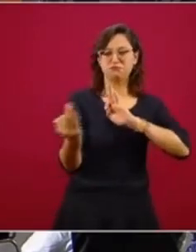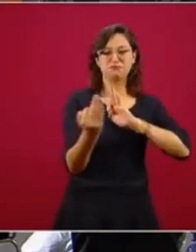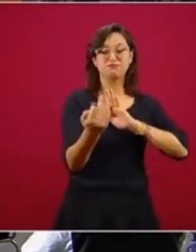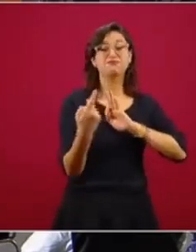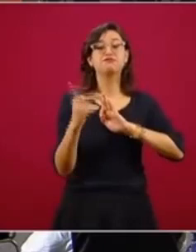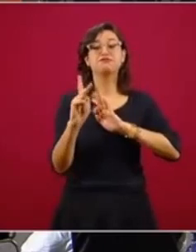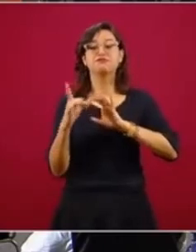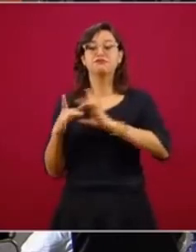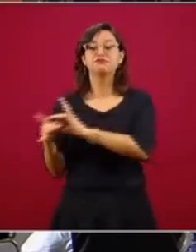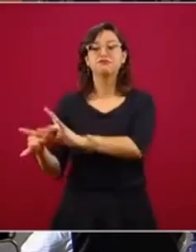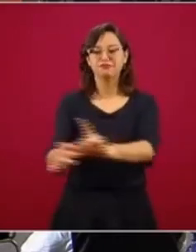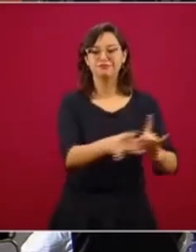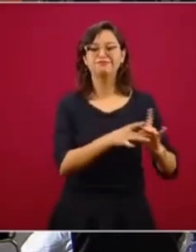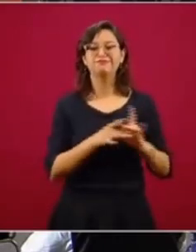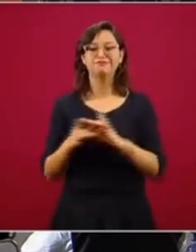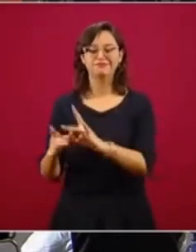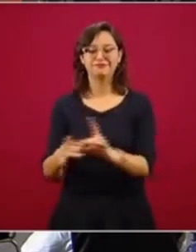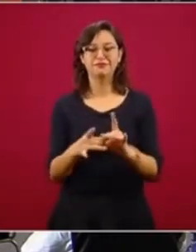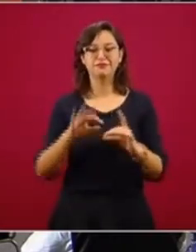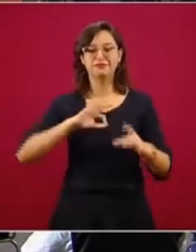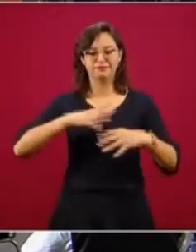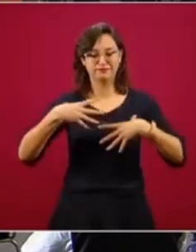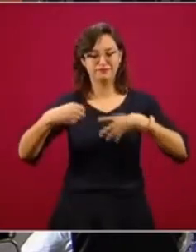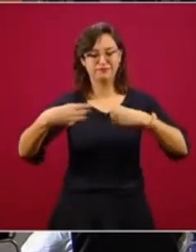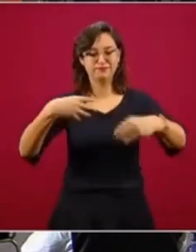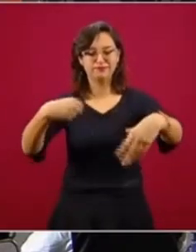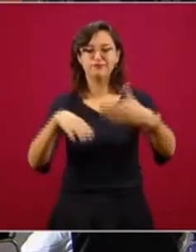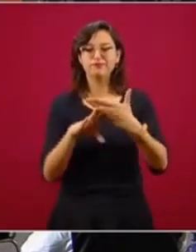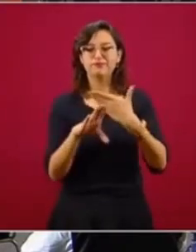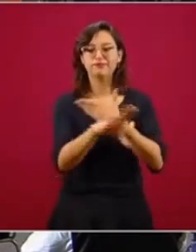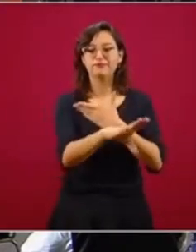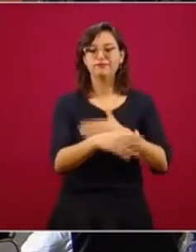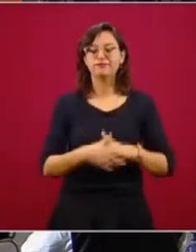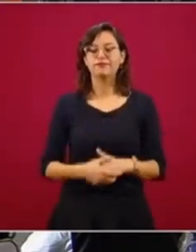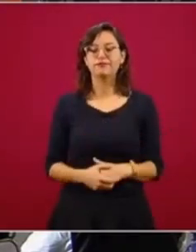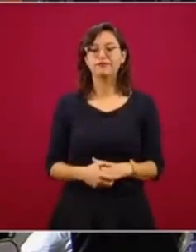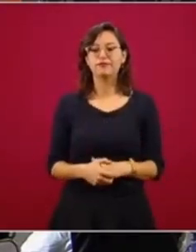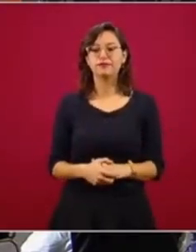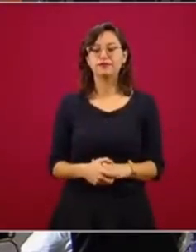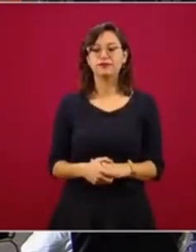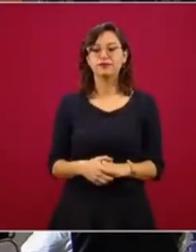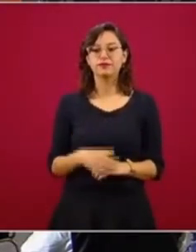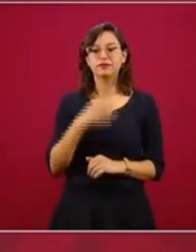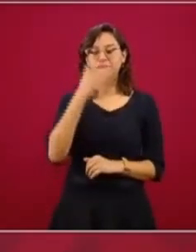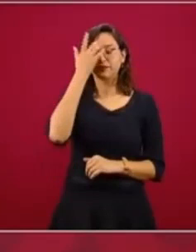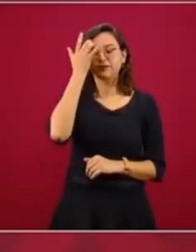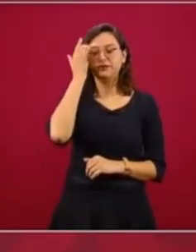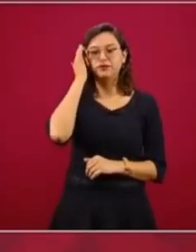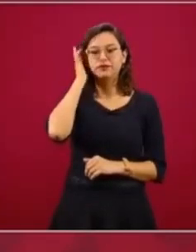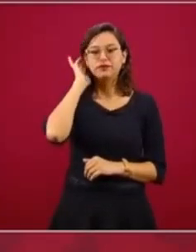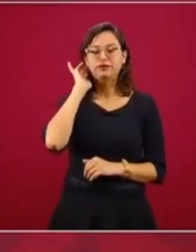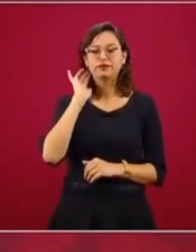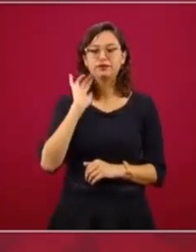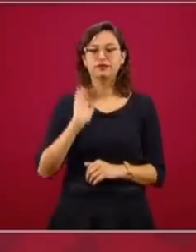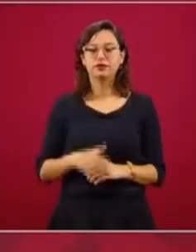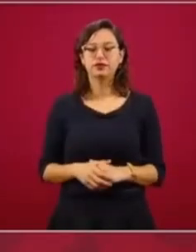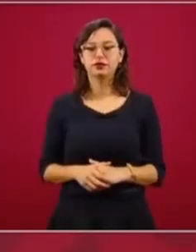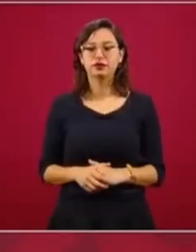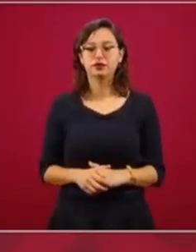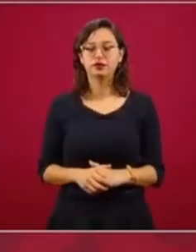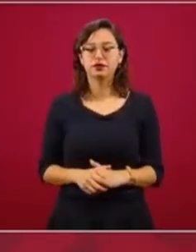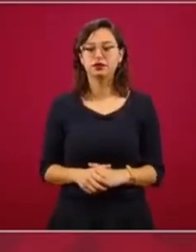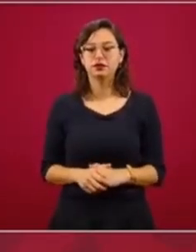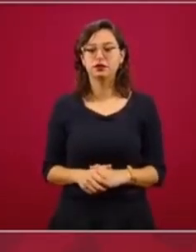país, entre todos, para hacerle frente a la pandemia. Voy a informar brevemente, antes de pasar la palabra a Héctor Valle,